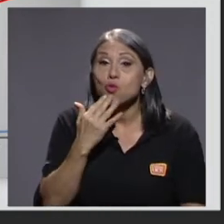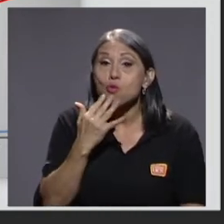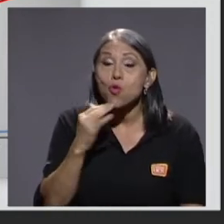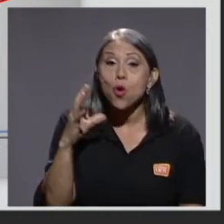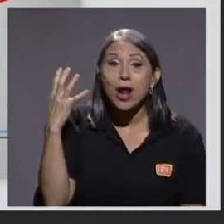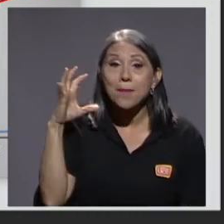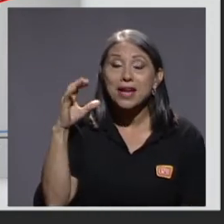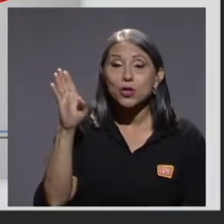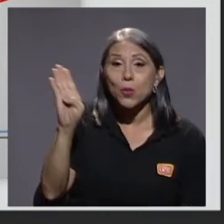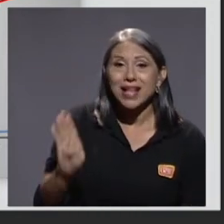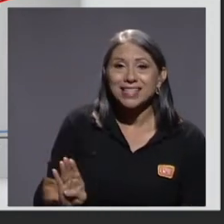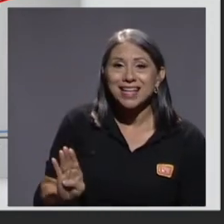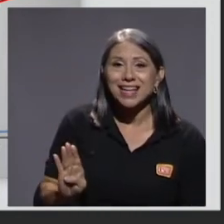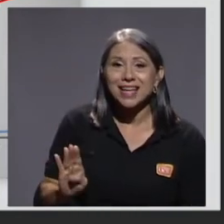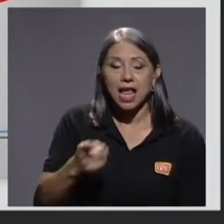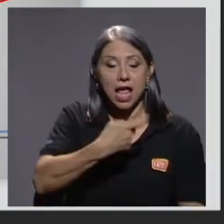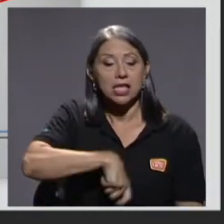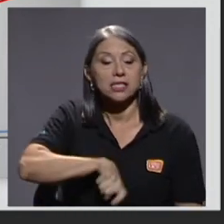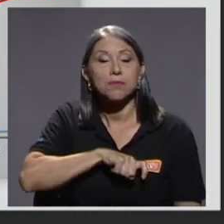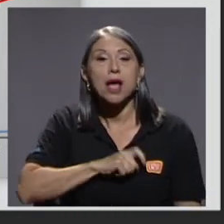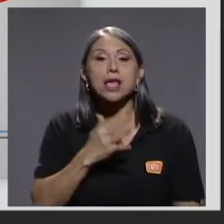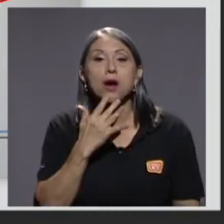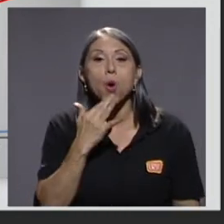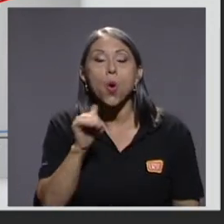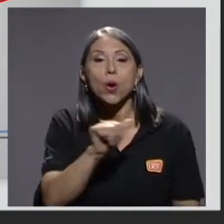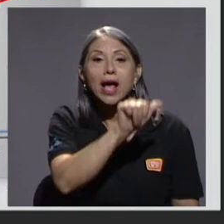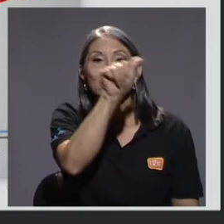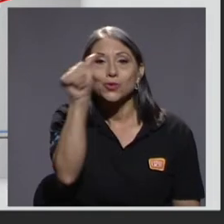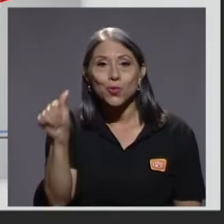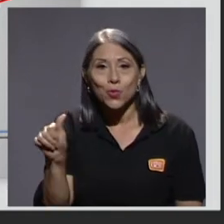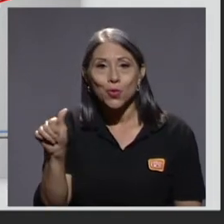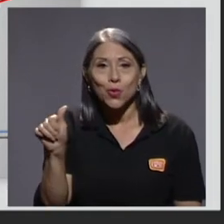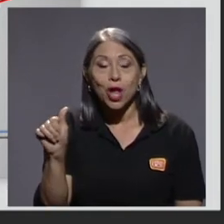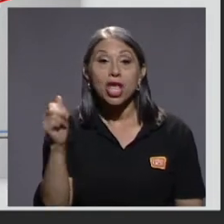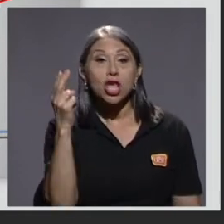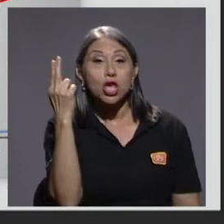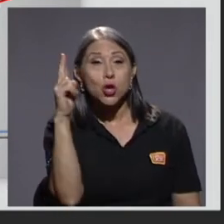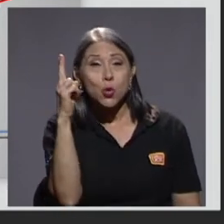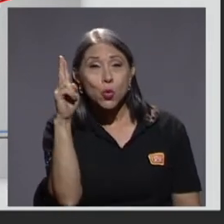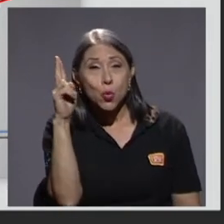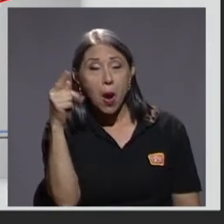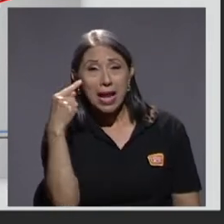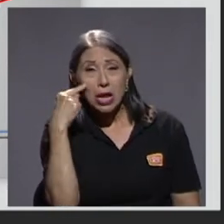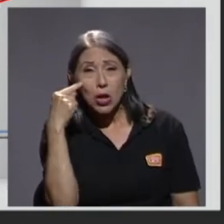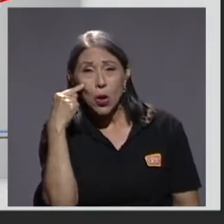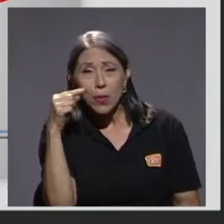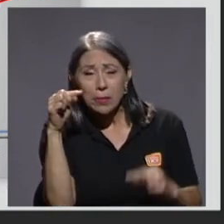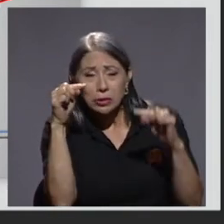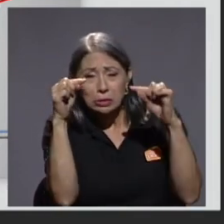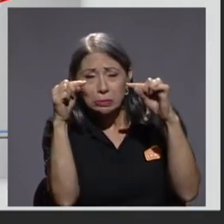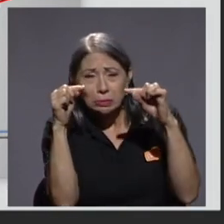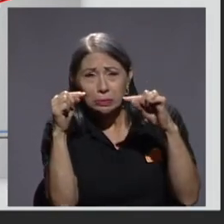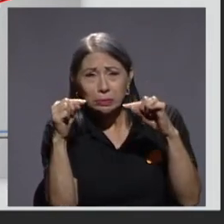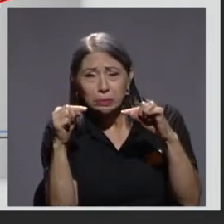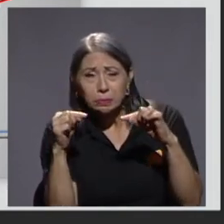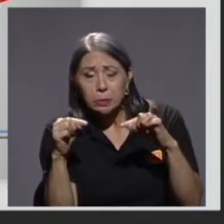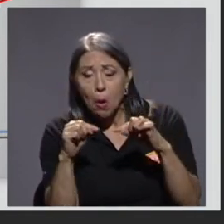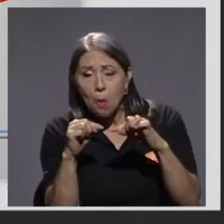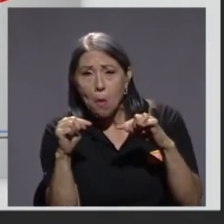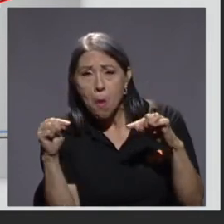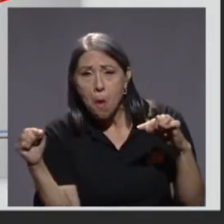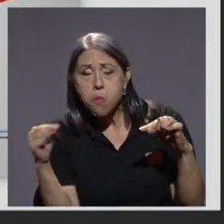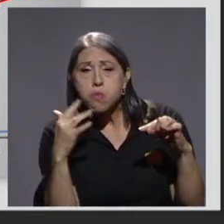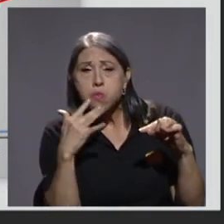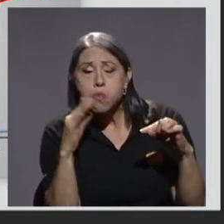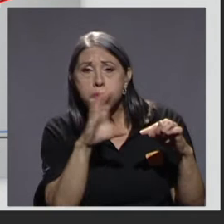es la línea azul y Uruguay, que está muy pegando al final del gráfico, en el margen, es la